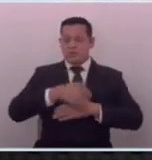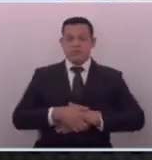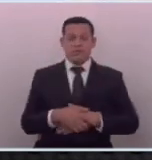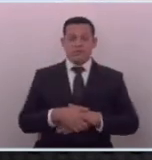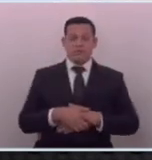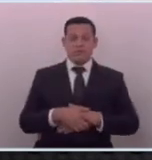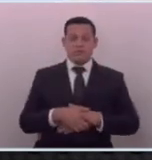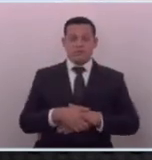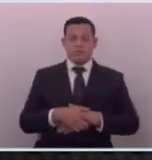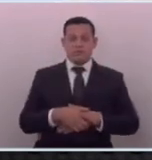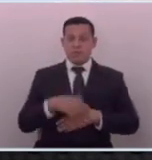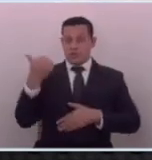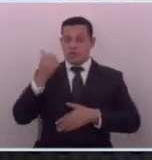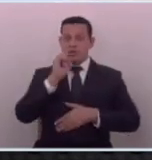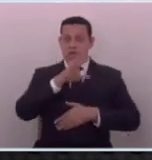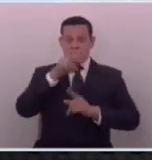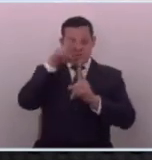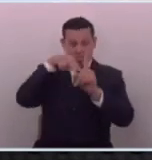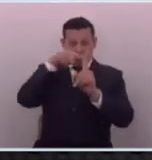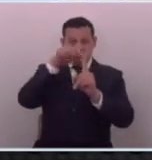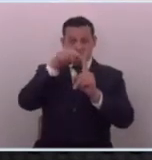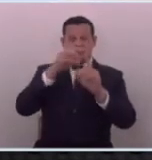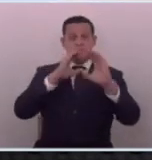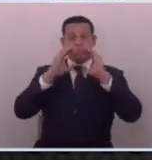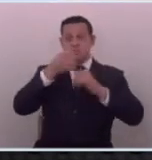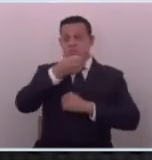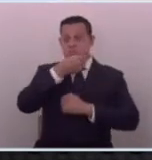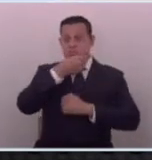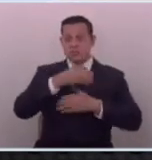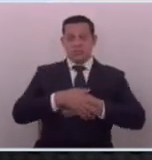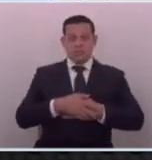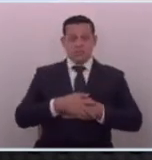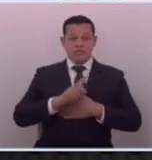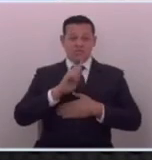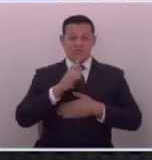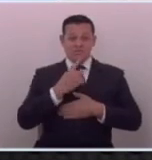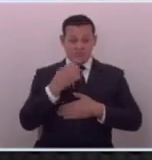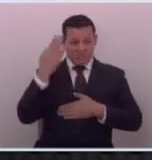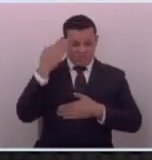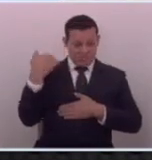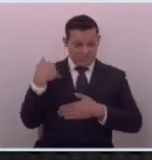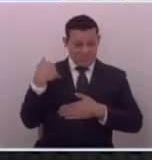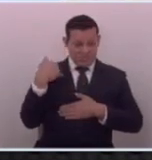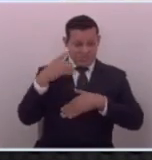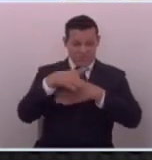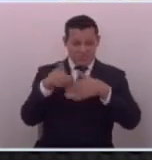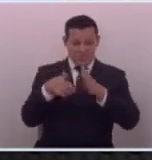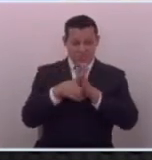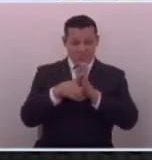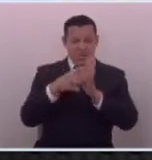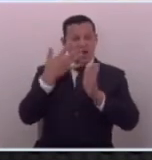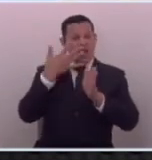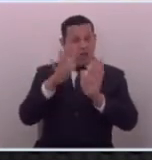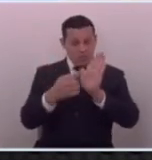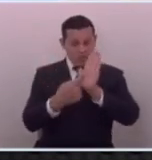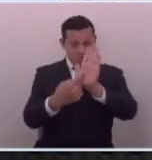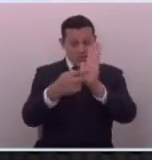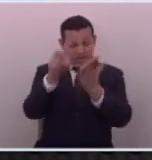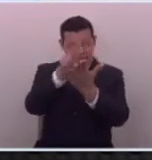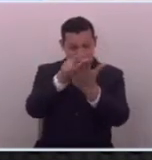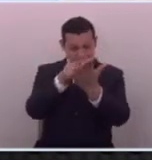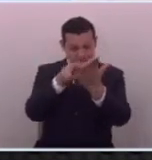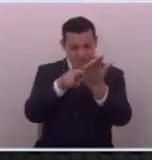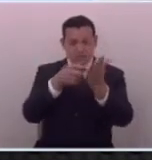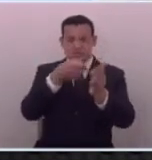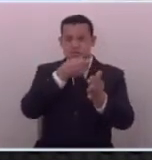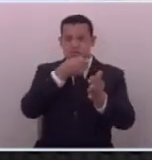porque lo acaba de calificar como periodista es en serio diputada el ejemplo que ha puesto se lo voy a leer y le voy a leer una